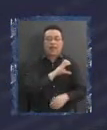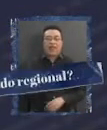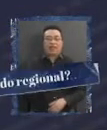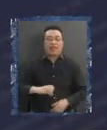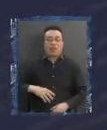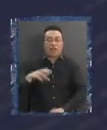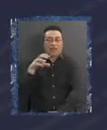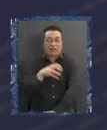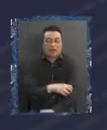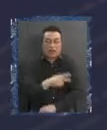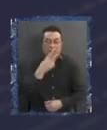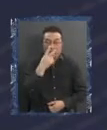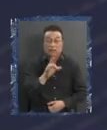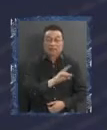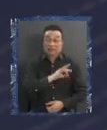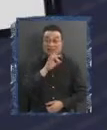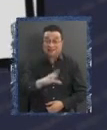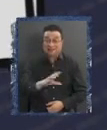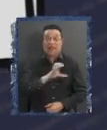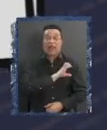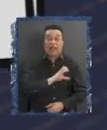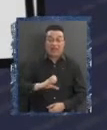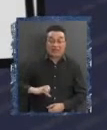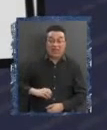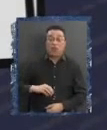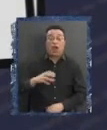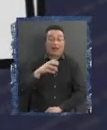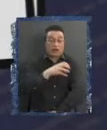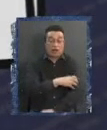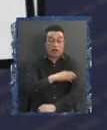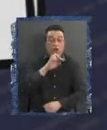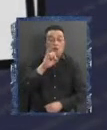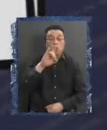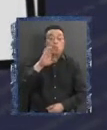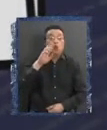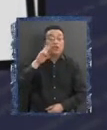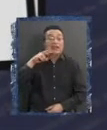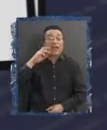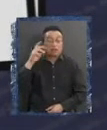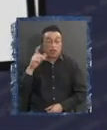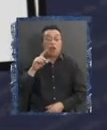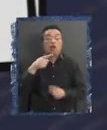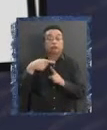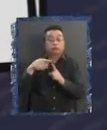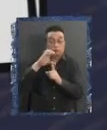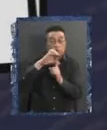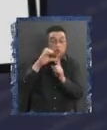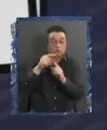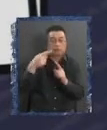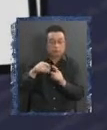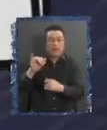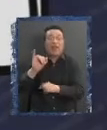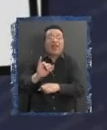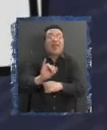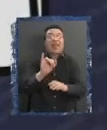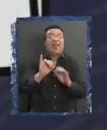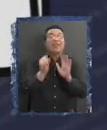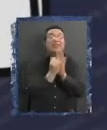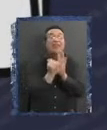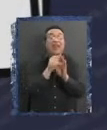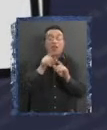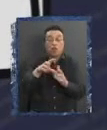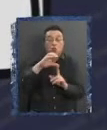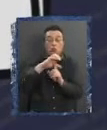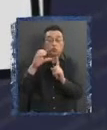pantalla Chile es un estado regional Plurinacional E intercultural Conformado por entidades Territoriales autónomas En un marco de